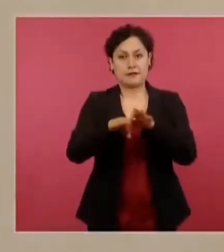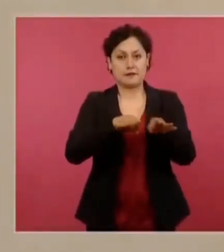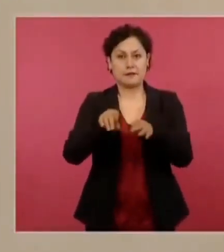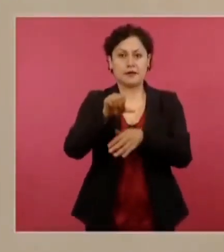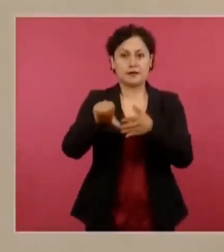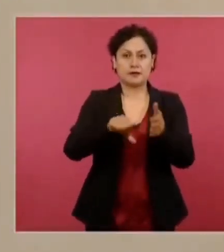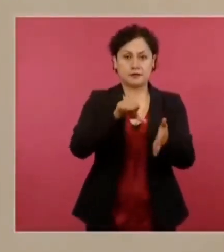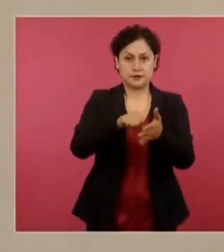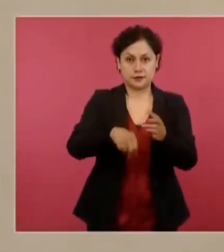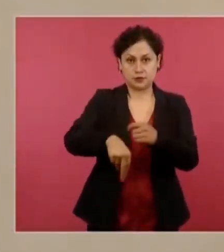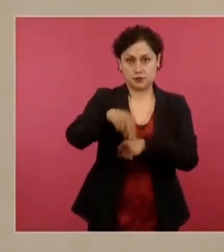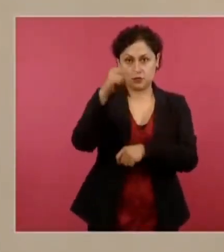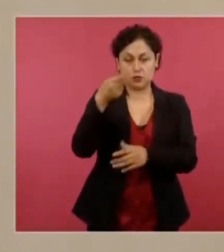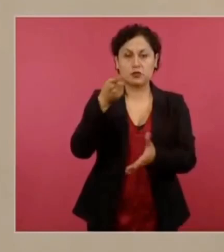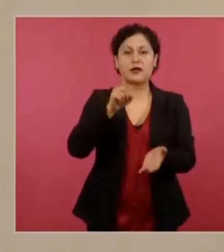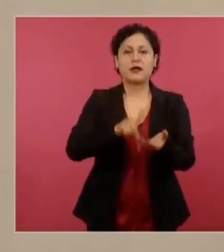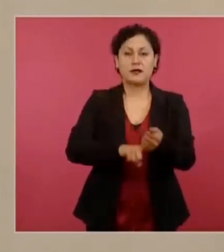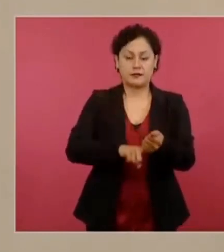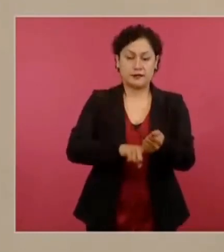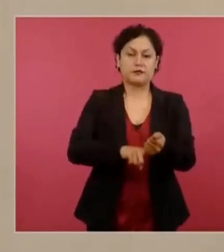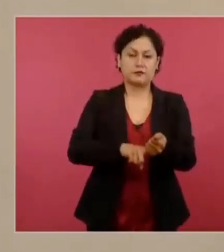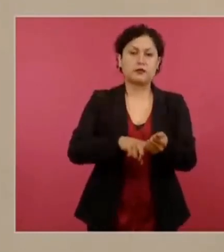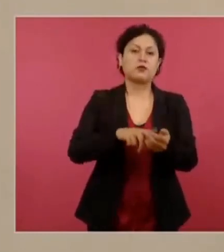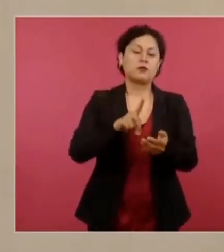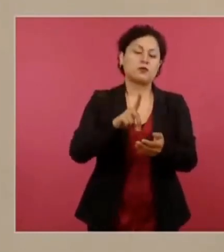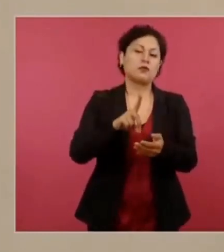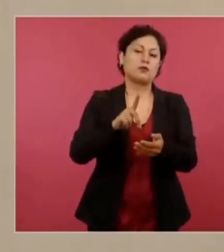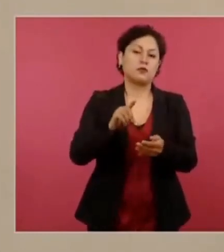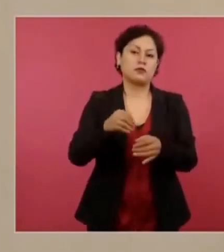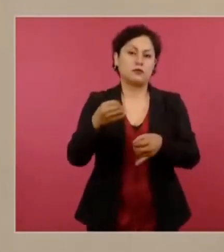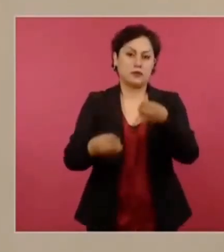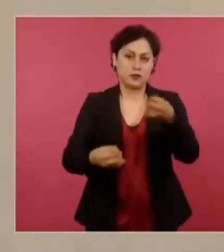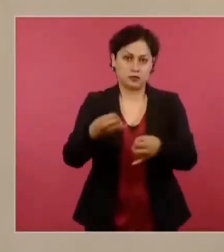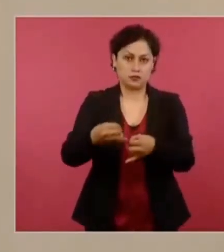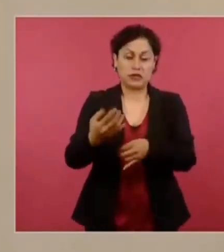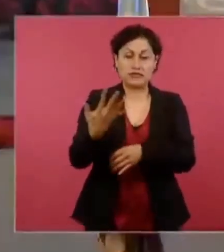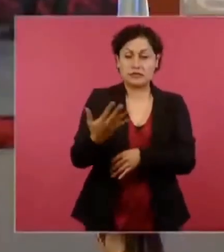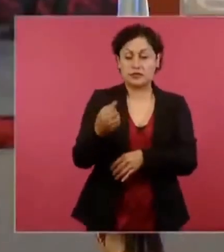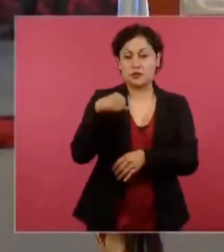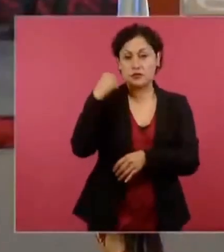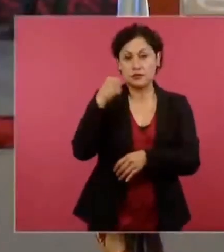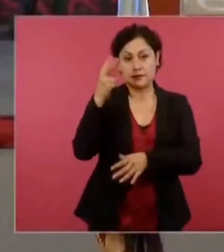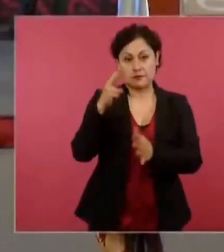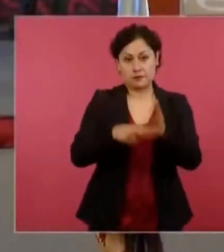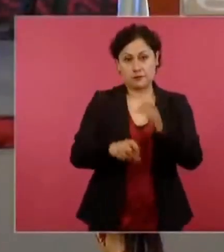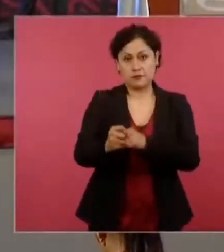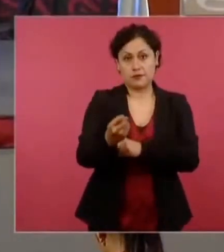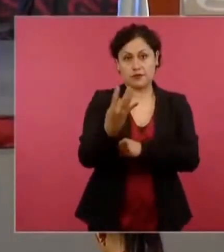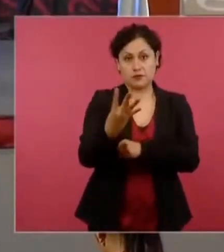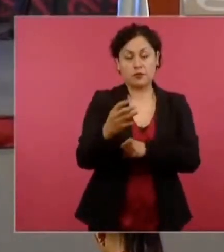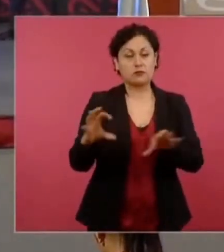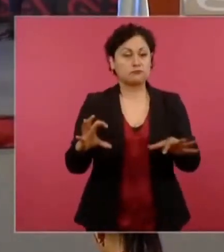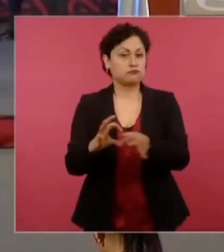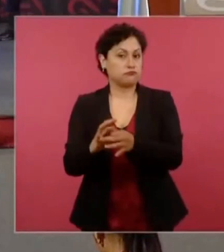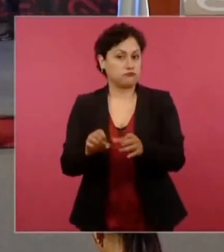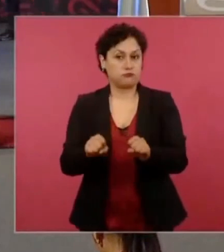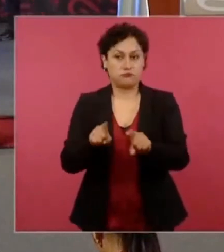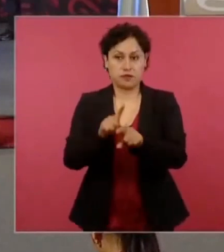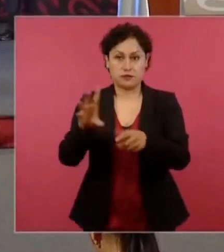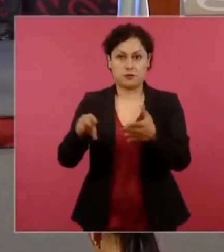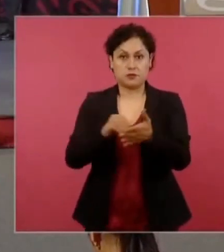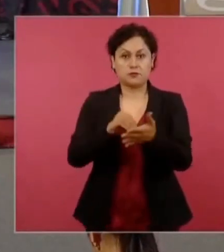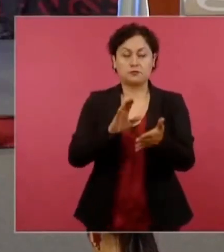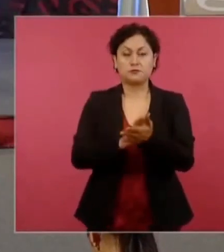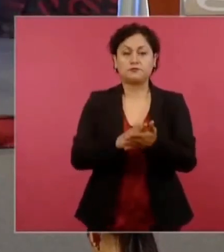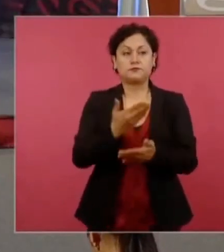publicado en el Semanario Judicial el día 5 de abril del 2024. ¿Sería cuánto, señor presidente? Me permito ceder el